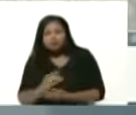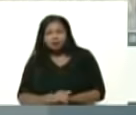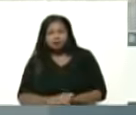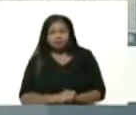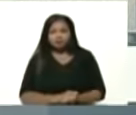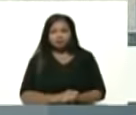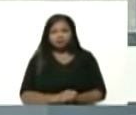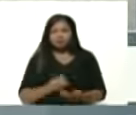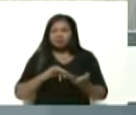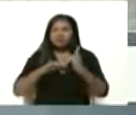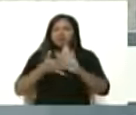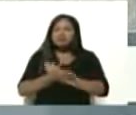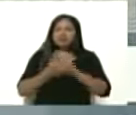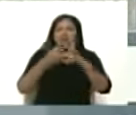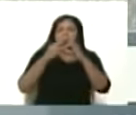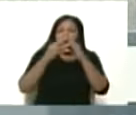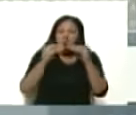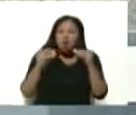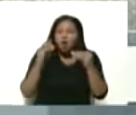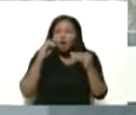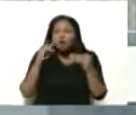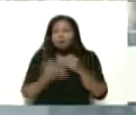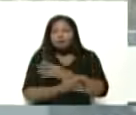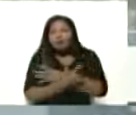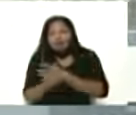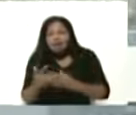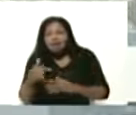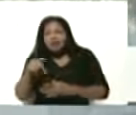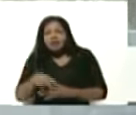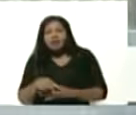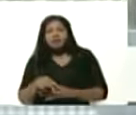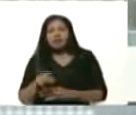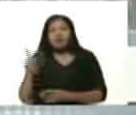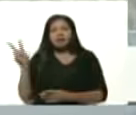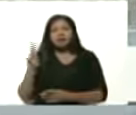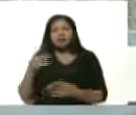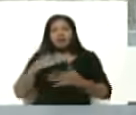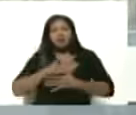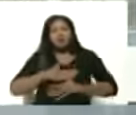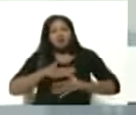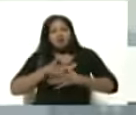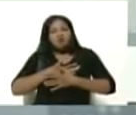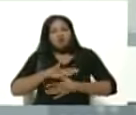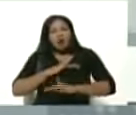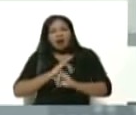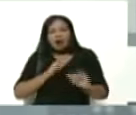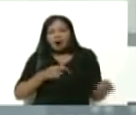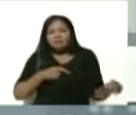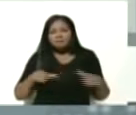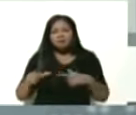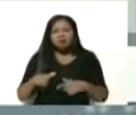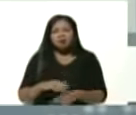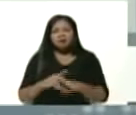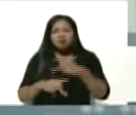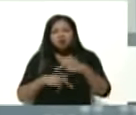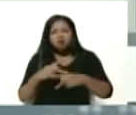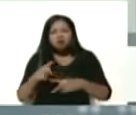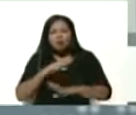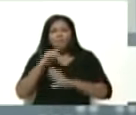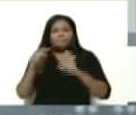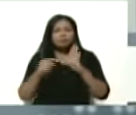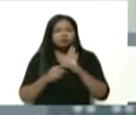que toda demanda de fertilizantes de nuestro país está satisfecha con producto 100% nacional